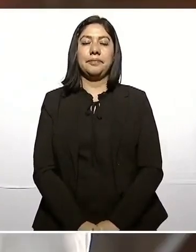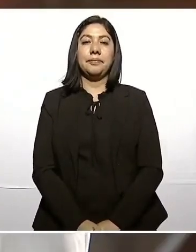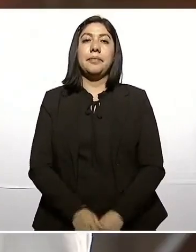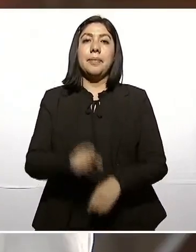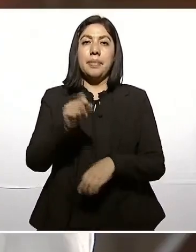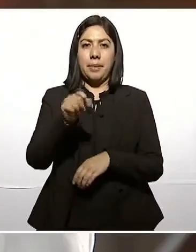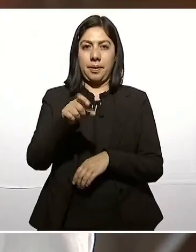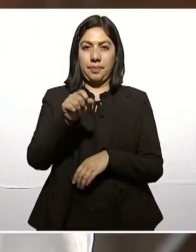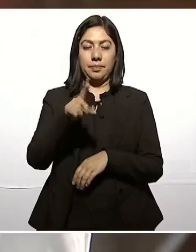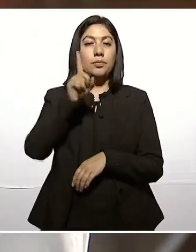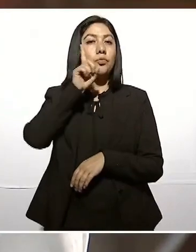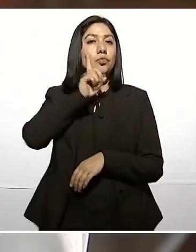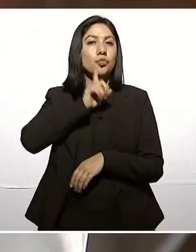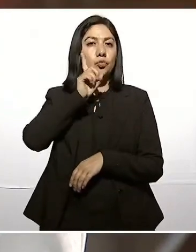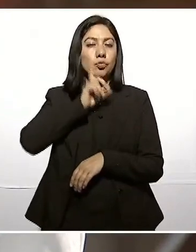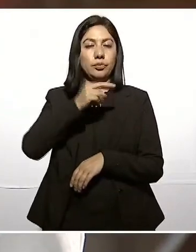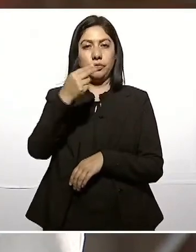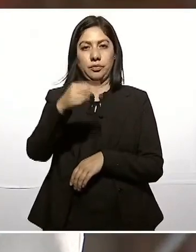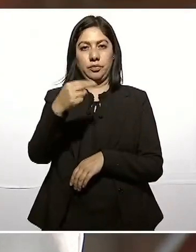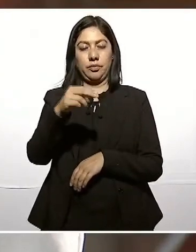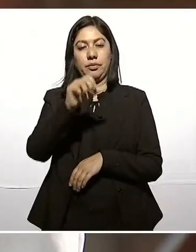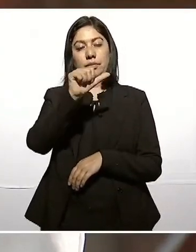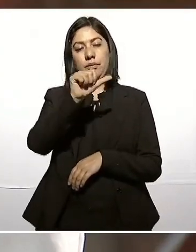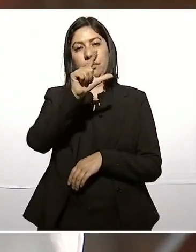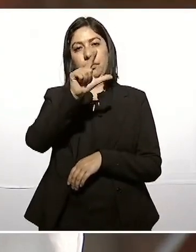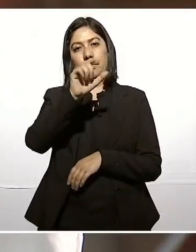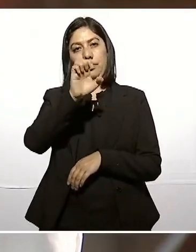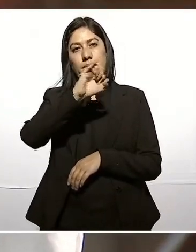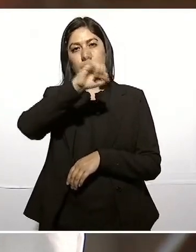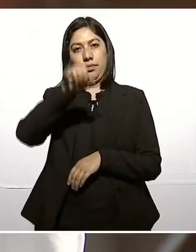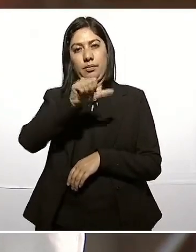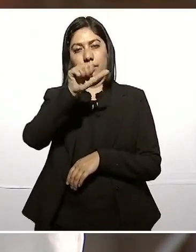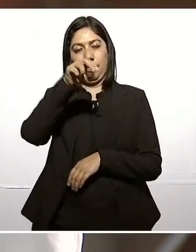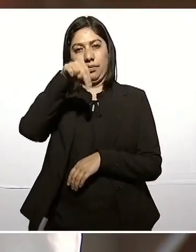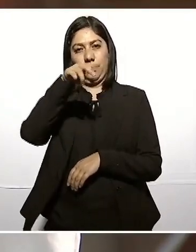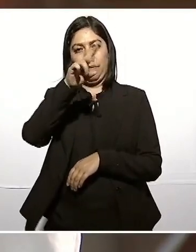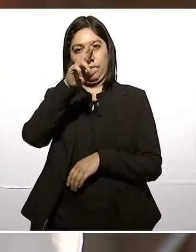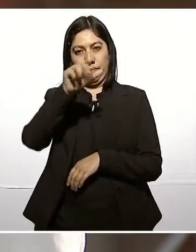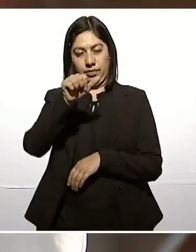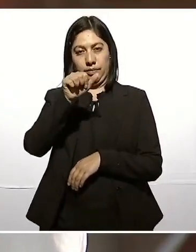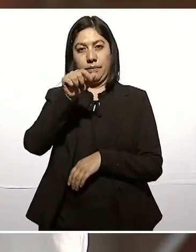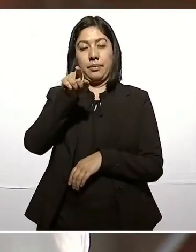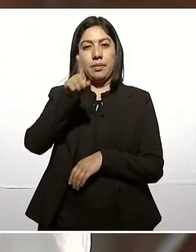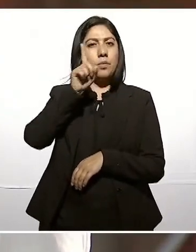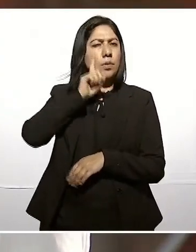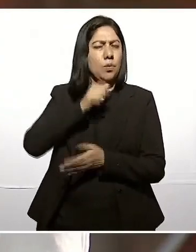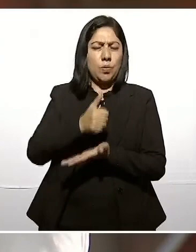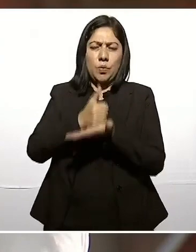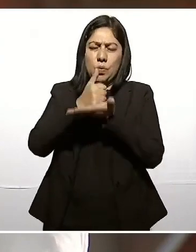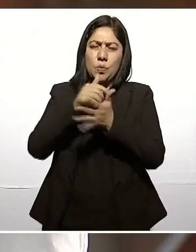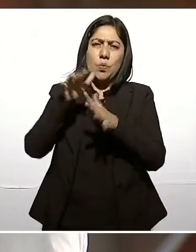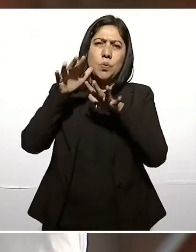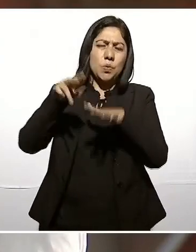Alejandra, que nos ayuda mucho, secretaria de Cultura,